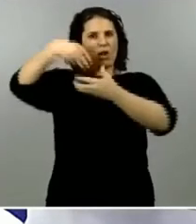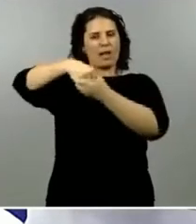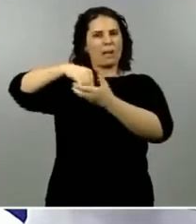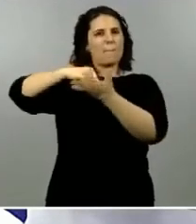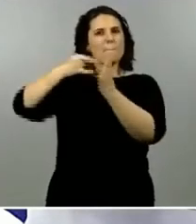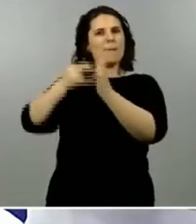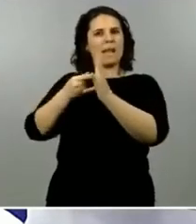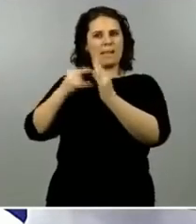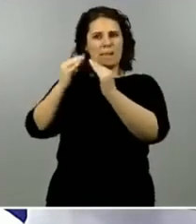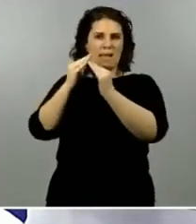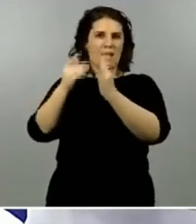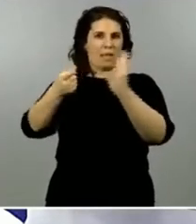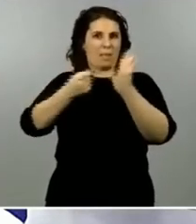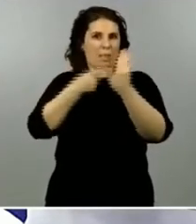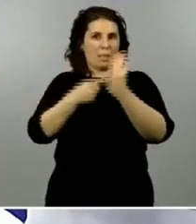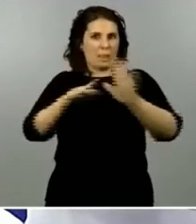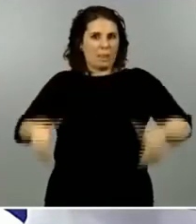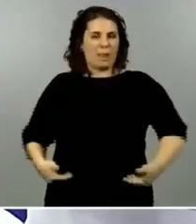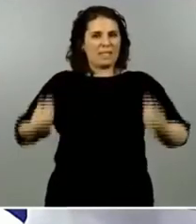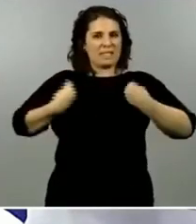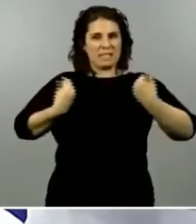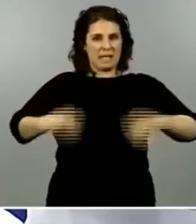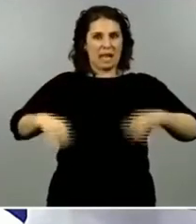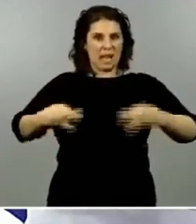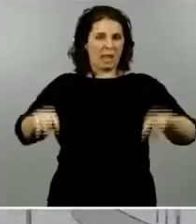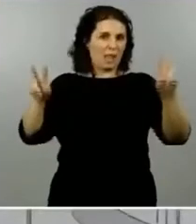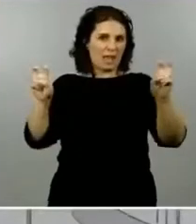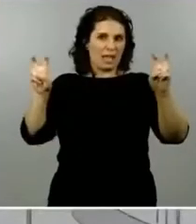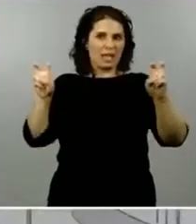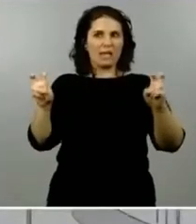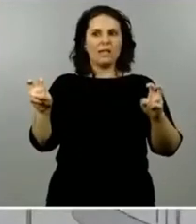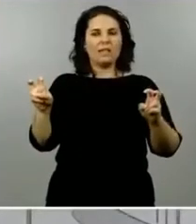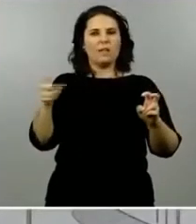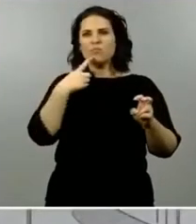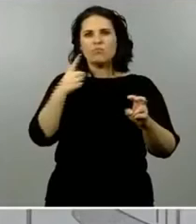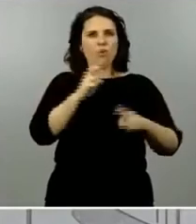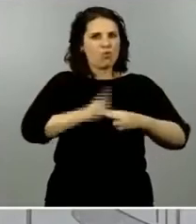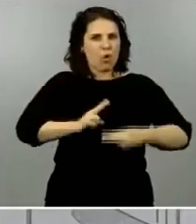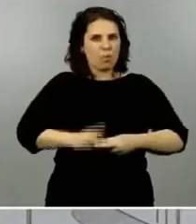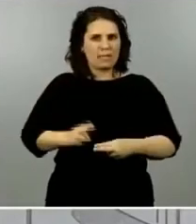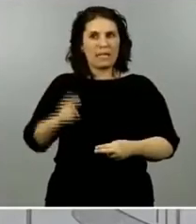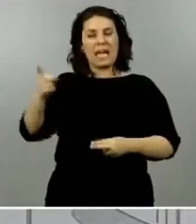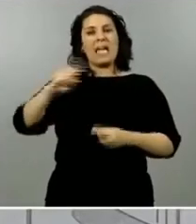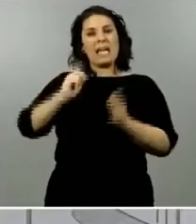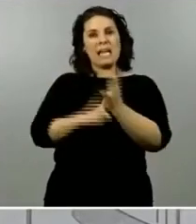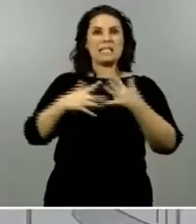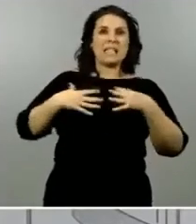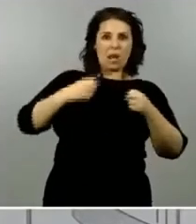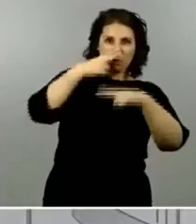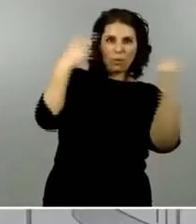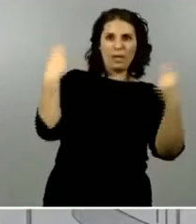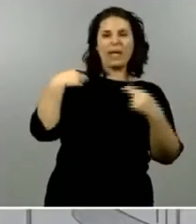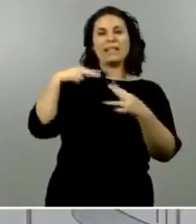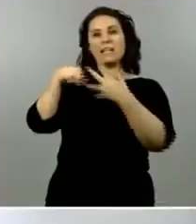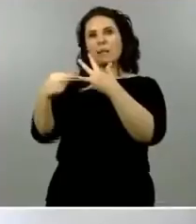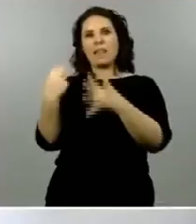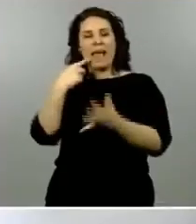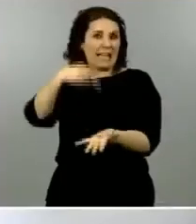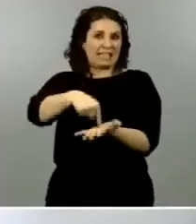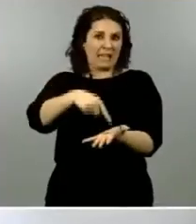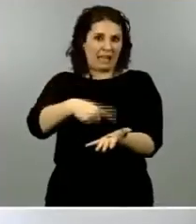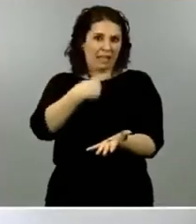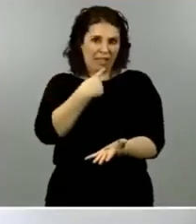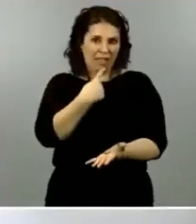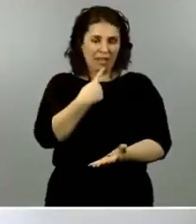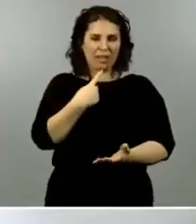funcionarios que evalúan qué comunidades pasan de fase siendo que la ley de salud pública y la de transparencia sí lo exigen y también ha pasado un mes desde la